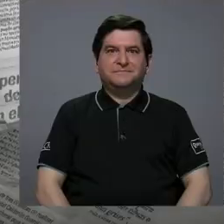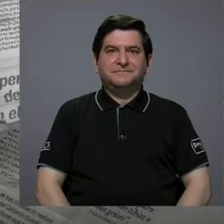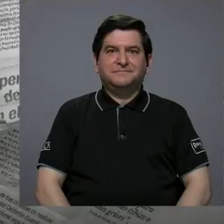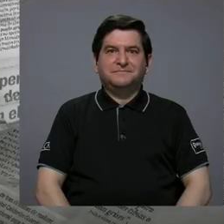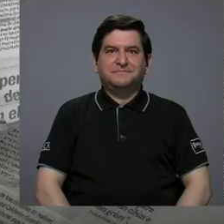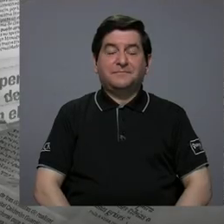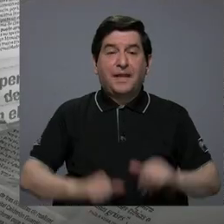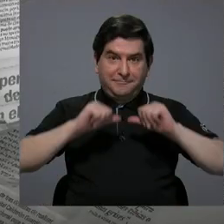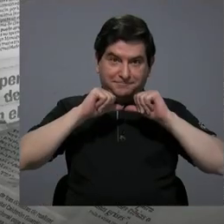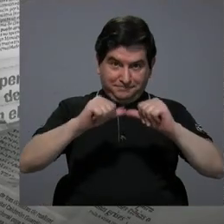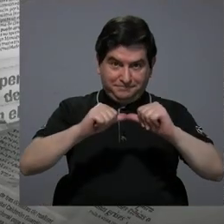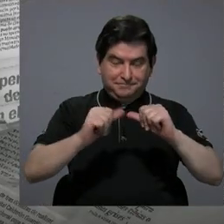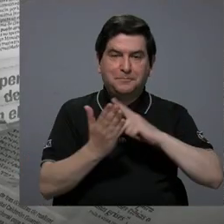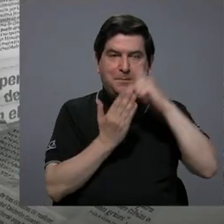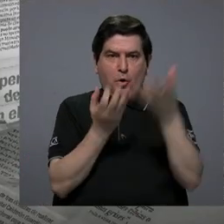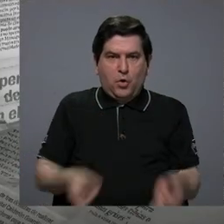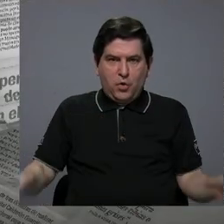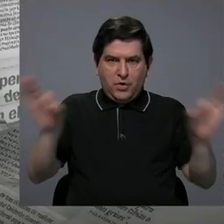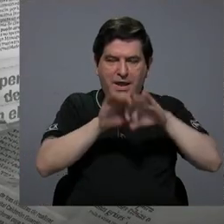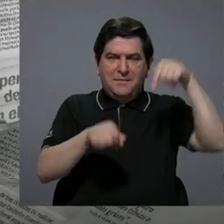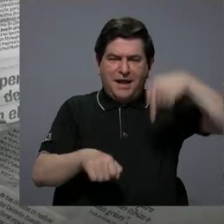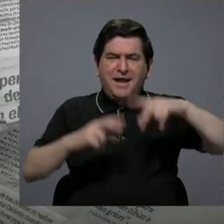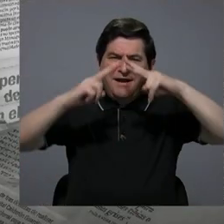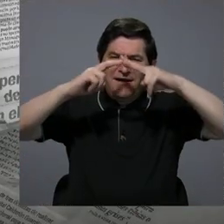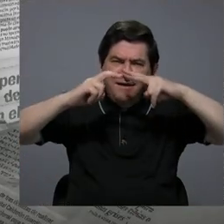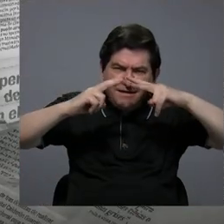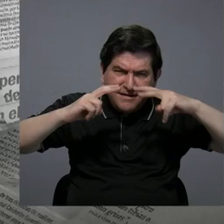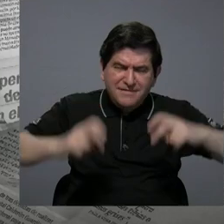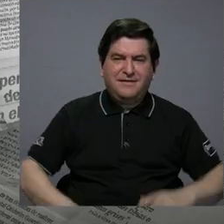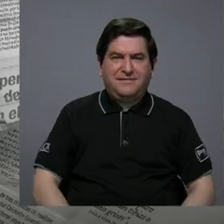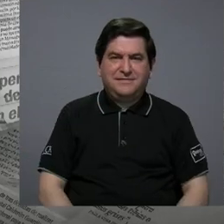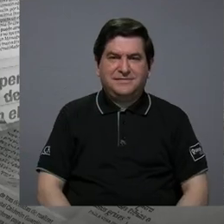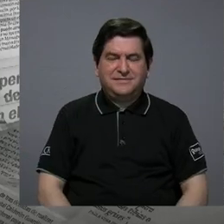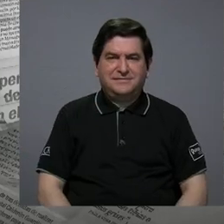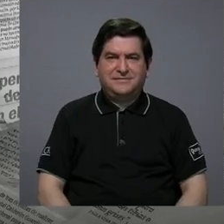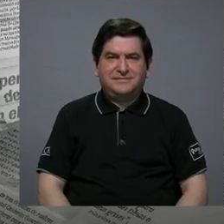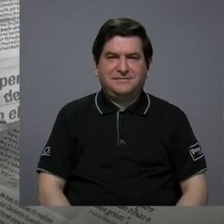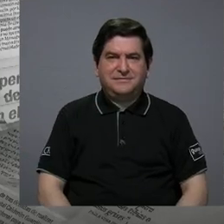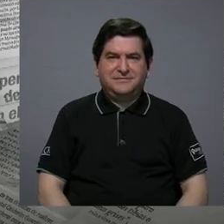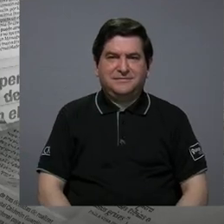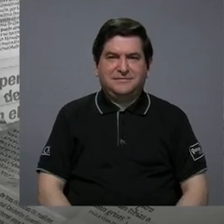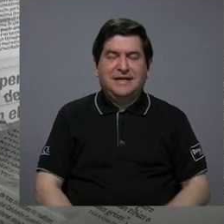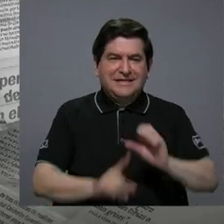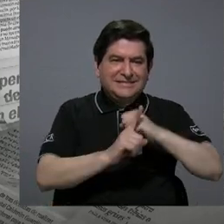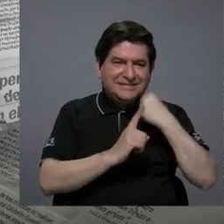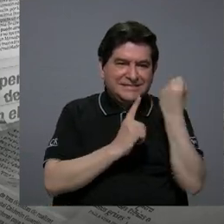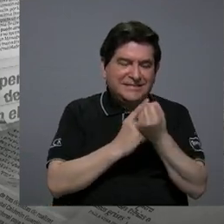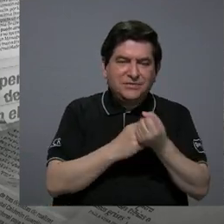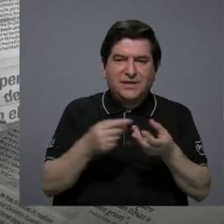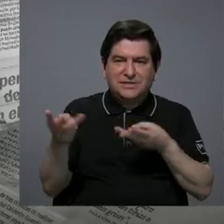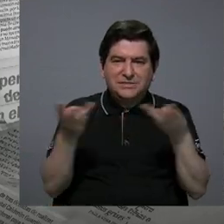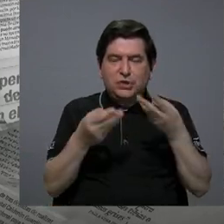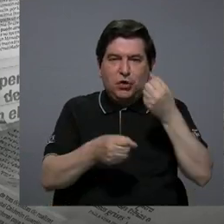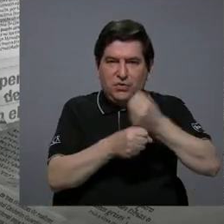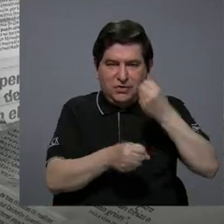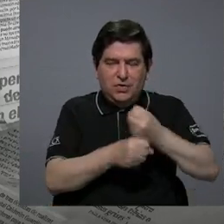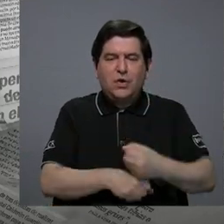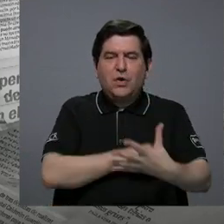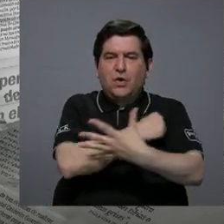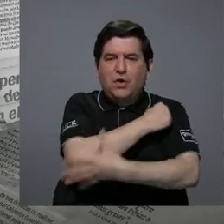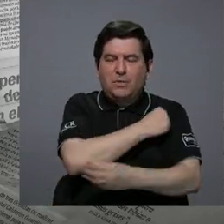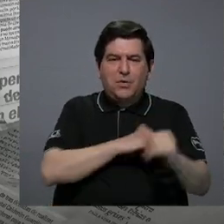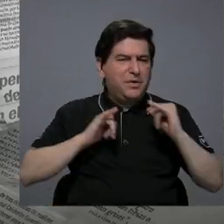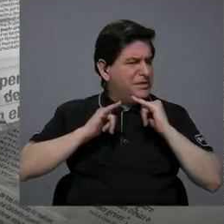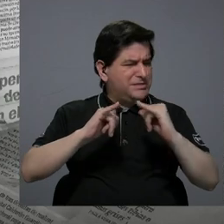Bueno, continuamos con lo que importa aquí analizando el análisis del mercado laboral, pobreza y